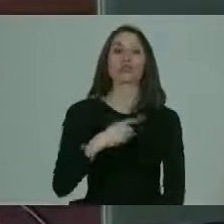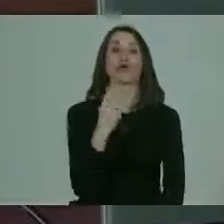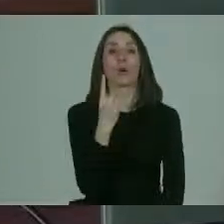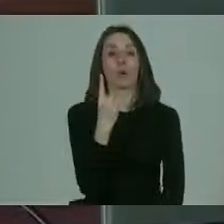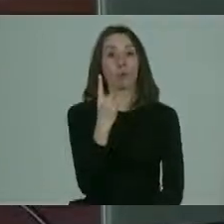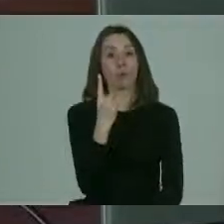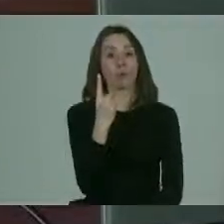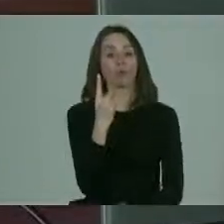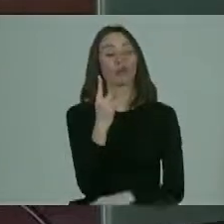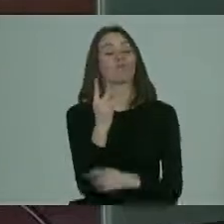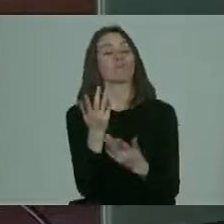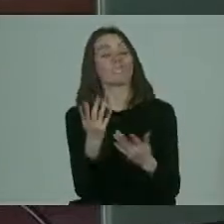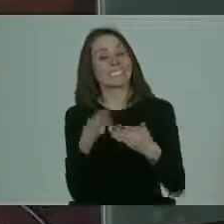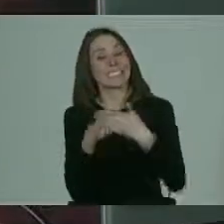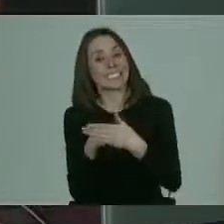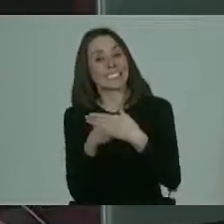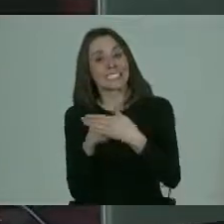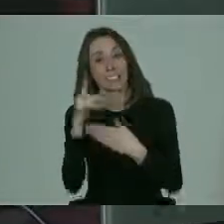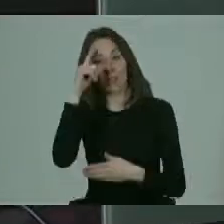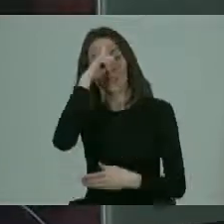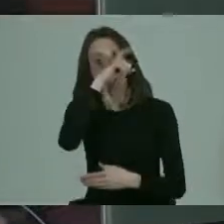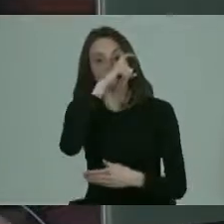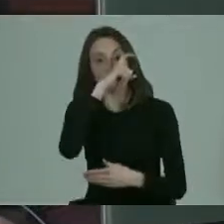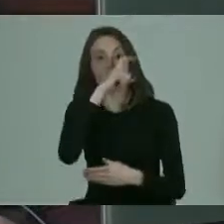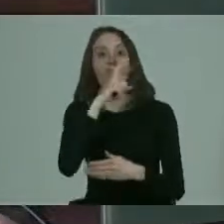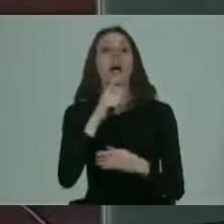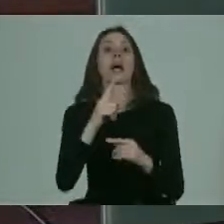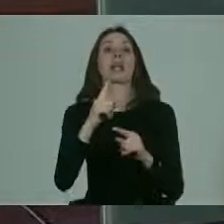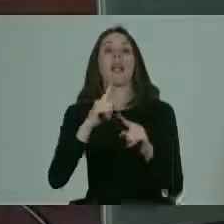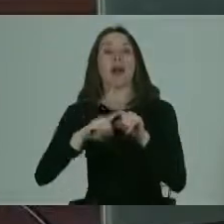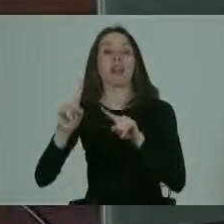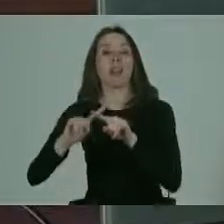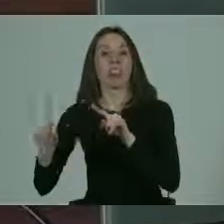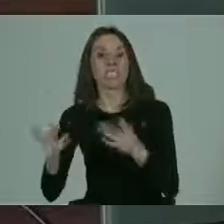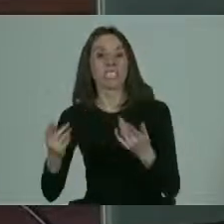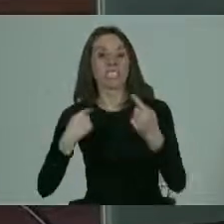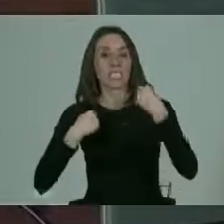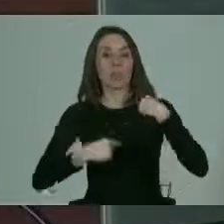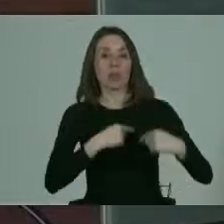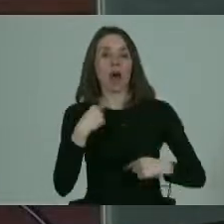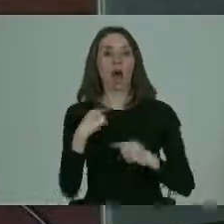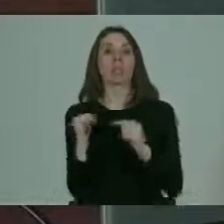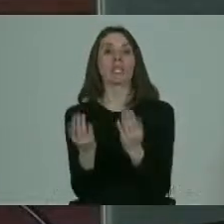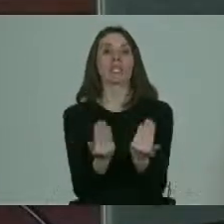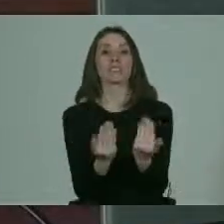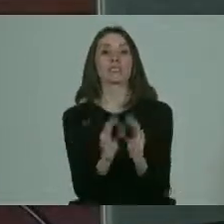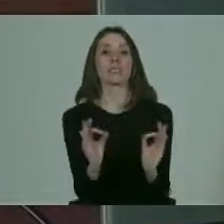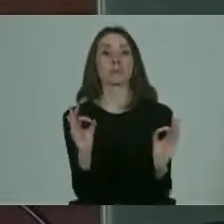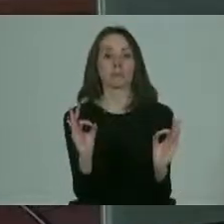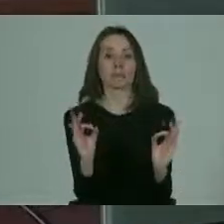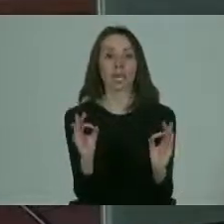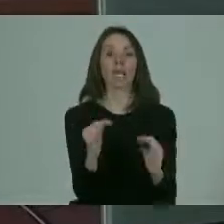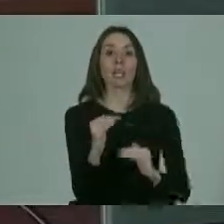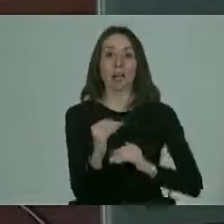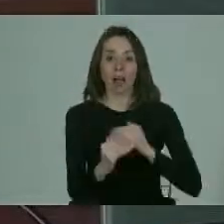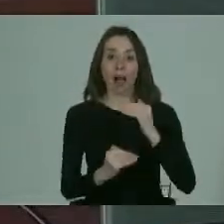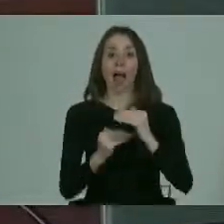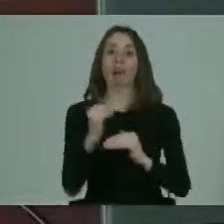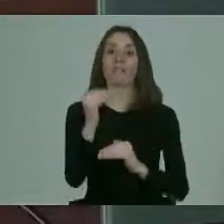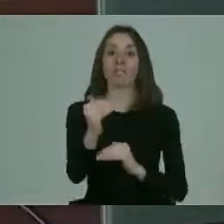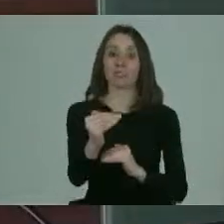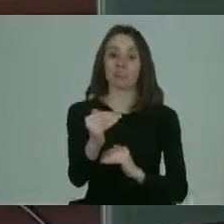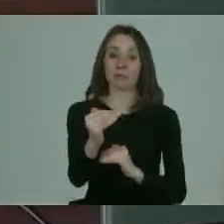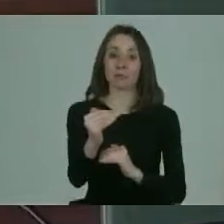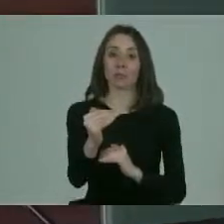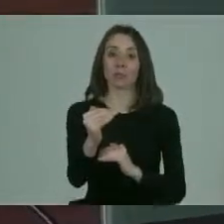que dificultan la inclusión es obviamente las diversidades y los requerimientos especiales entonces en eso estamos avanzando y de ese